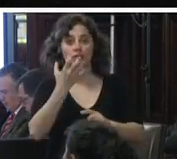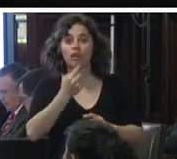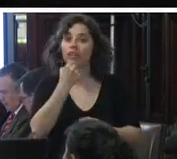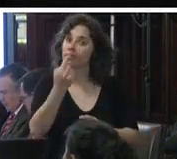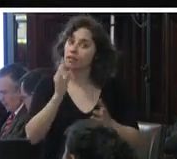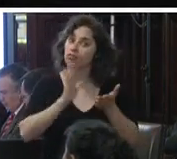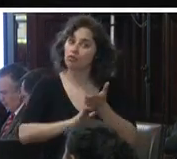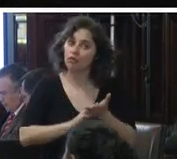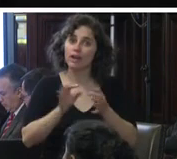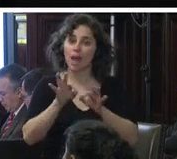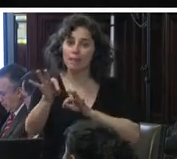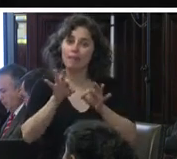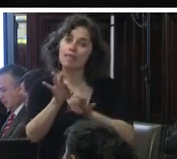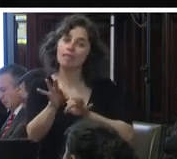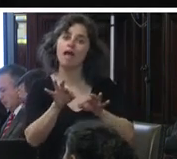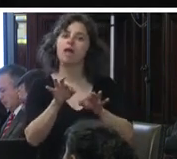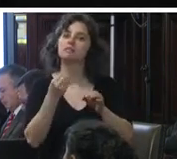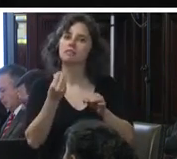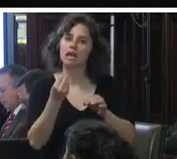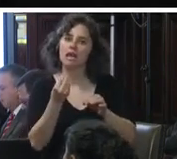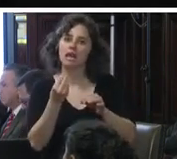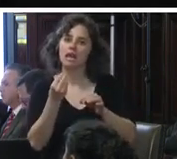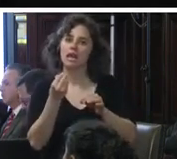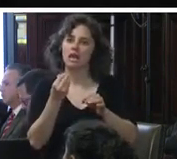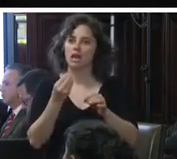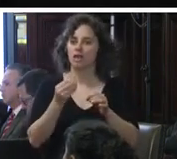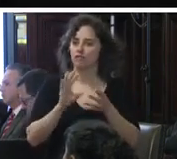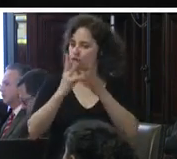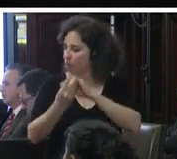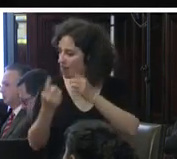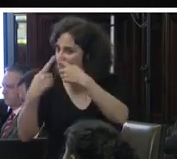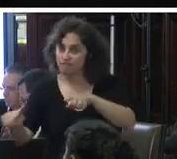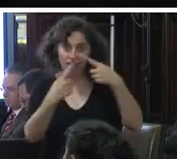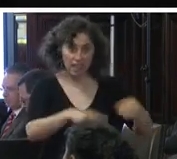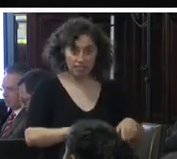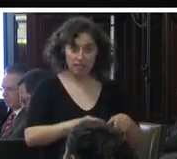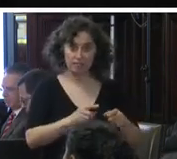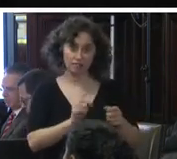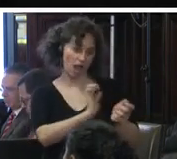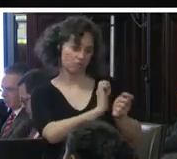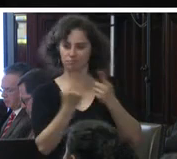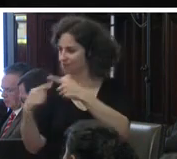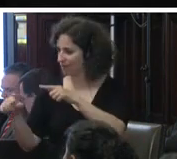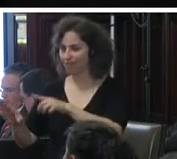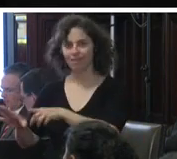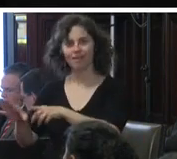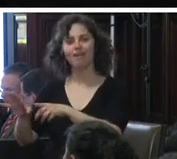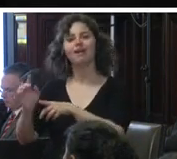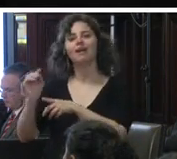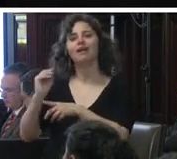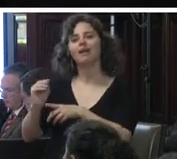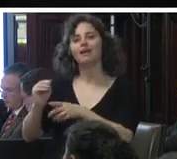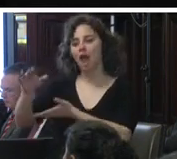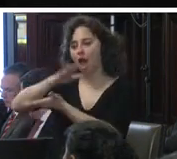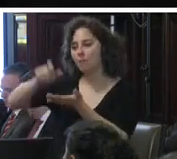respecto a las medidas los medios alternativos es por un lado sobre